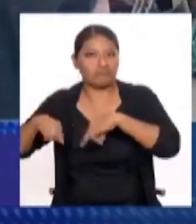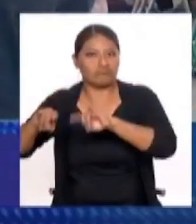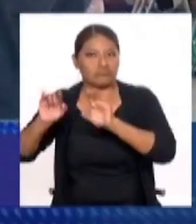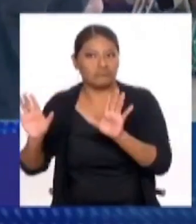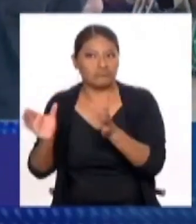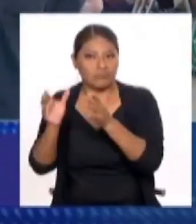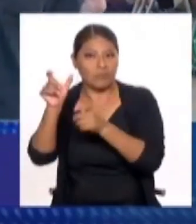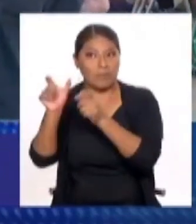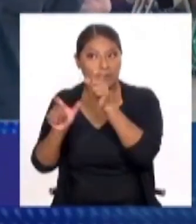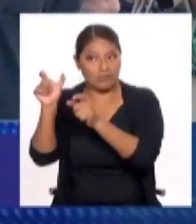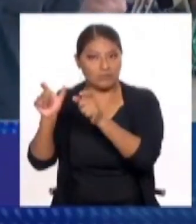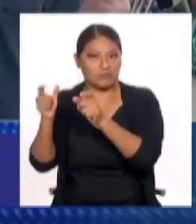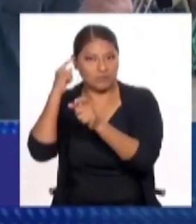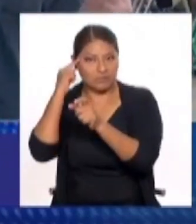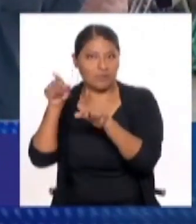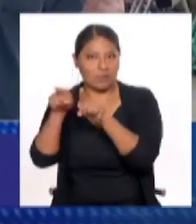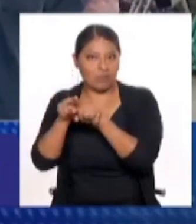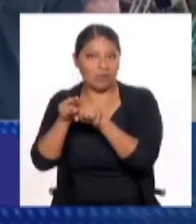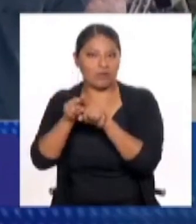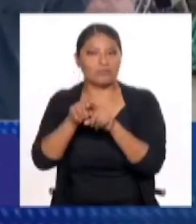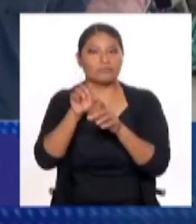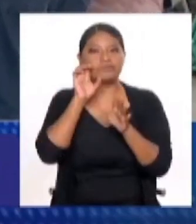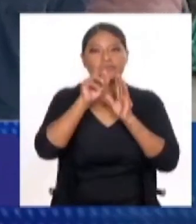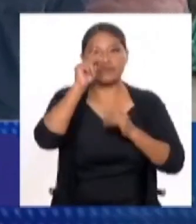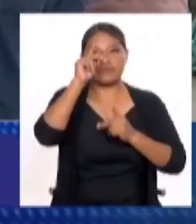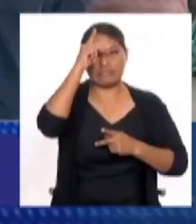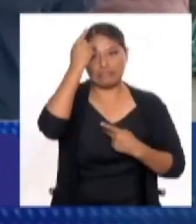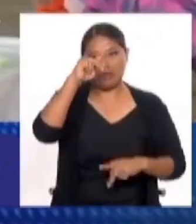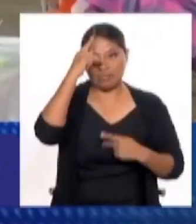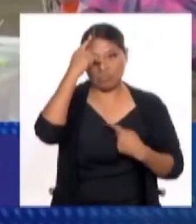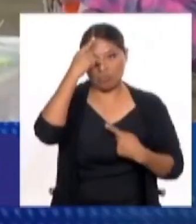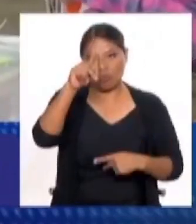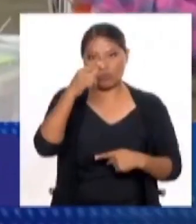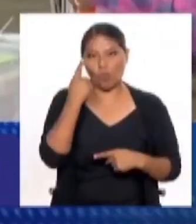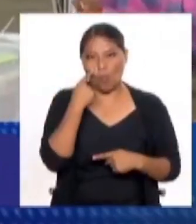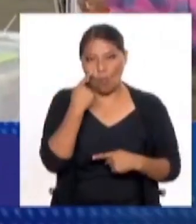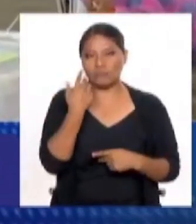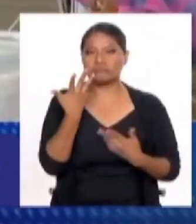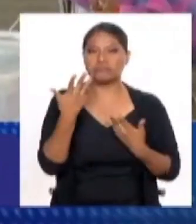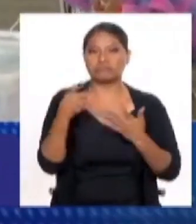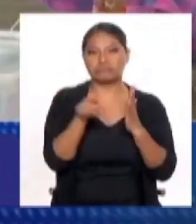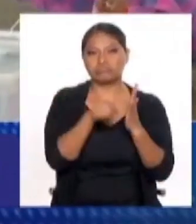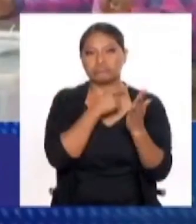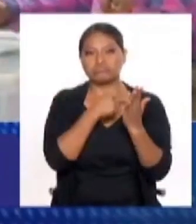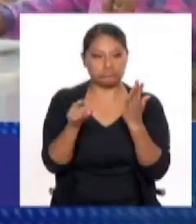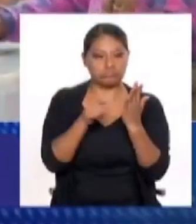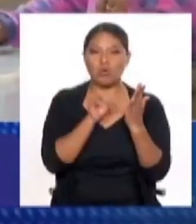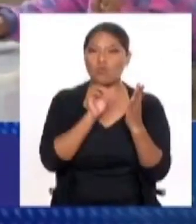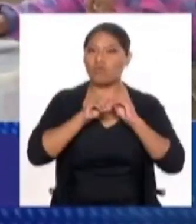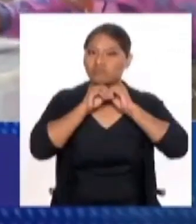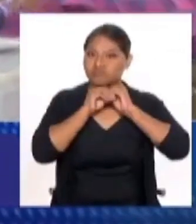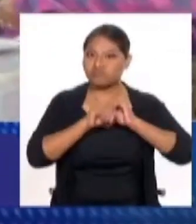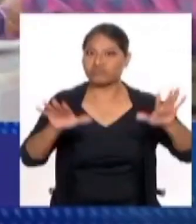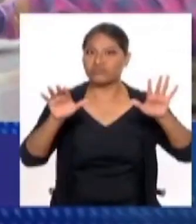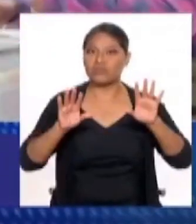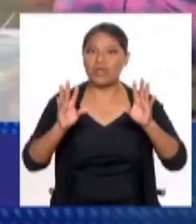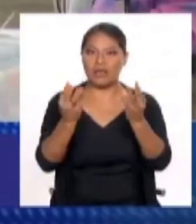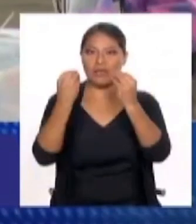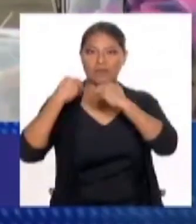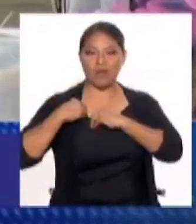diferentes, por ejemplo, en el TikTok, una plataforma que tiene una llegada muy fuerte entre los jóvenes.